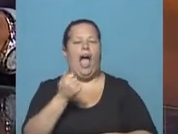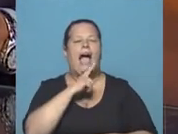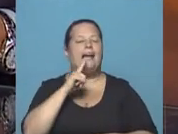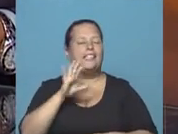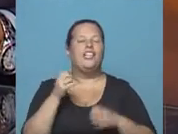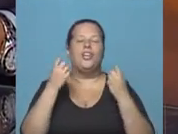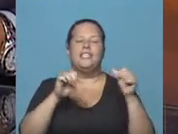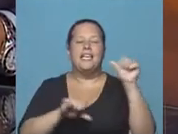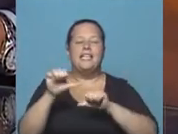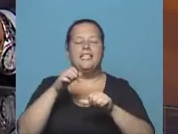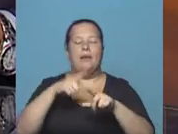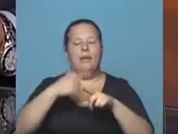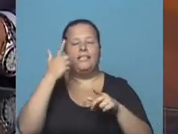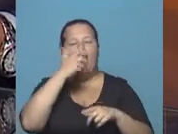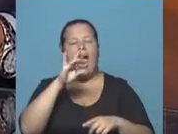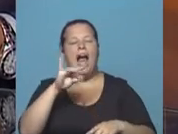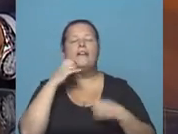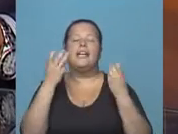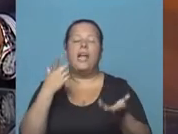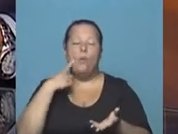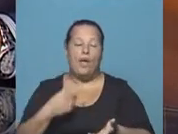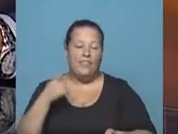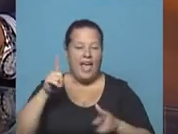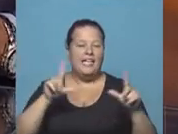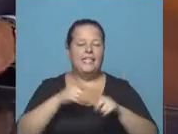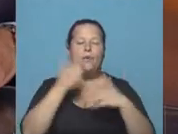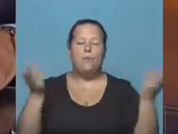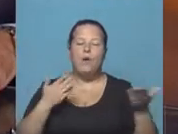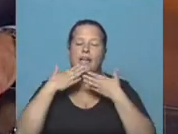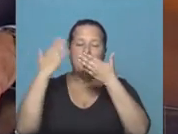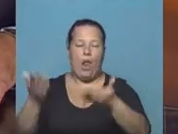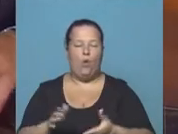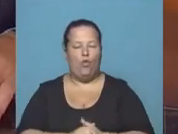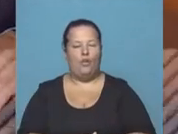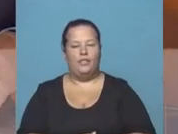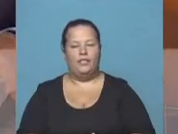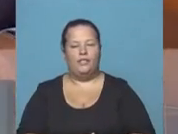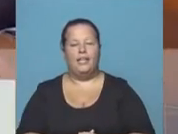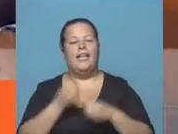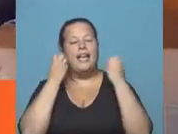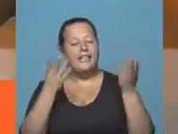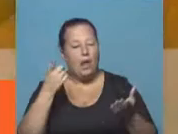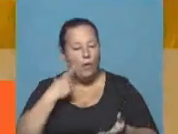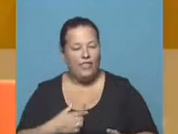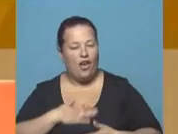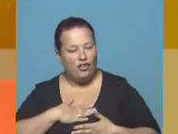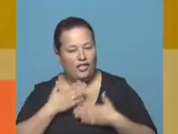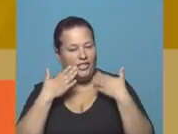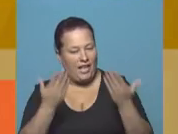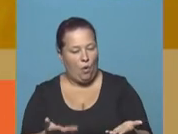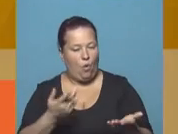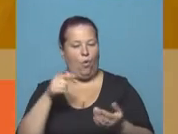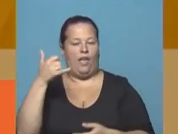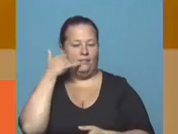Borón, doctor en Ciencias Políticas por Harvard. ¿Qué tal Atilio? Muy buenos días desde Televisión Pública, te saludamos. ¿Qué tal? Buen día, un gusto estar en